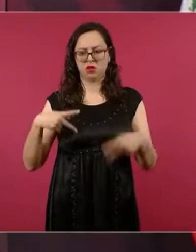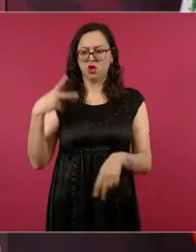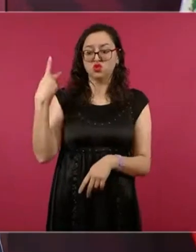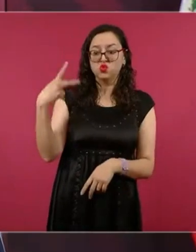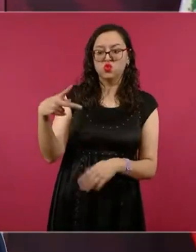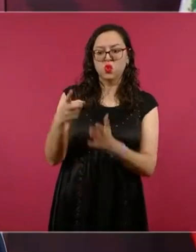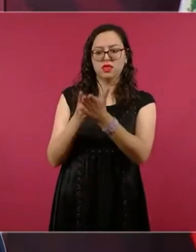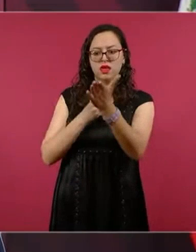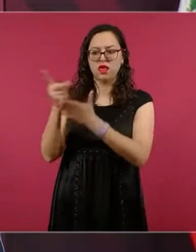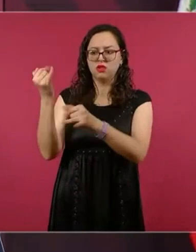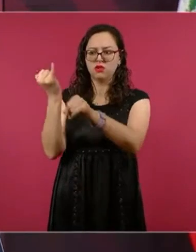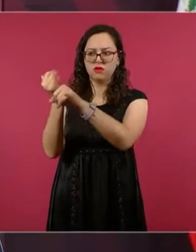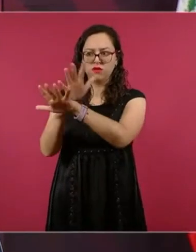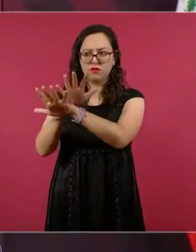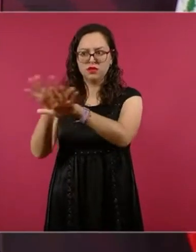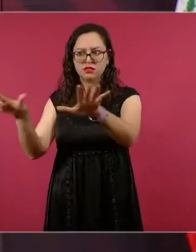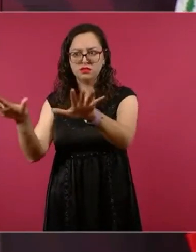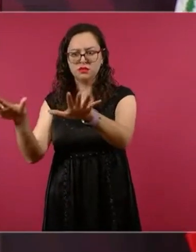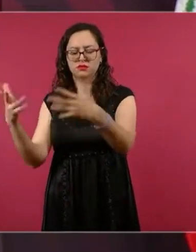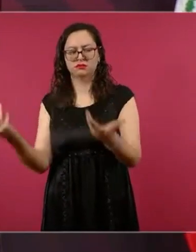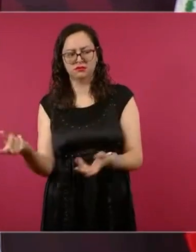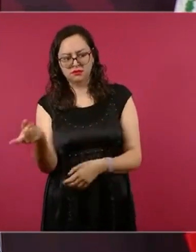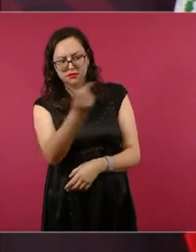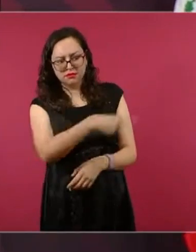aunque